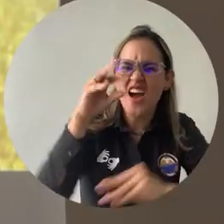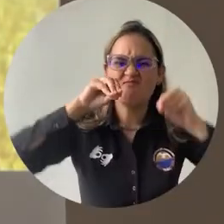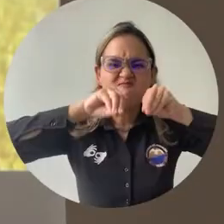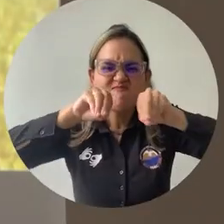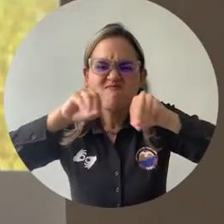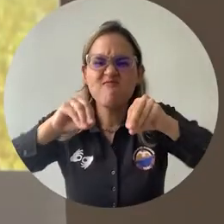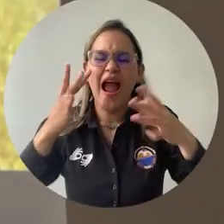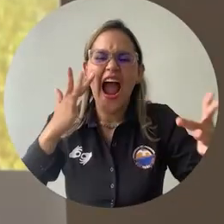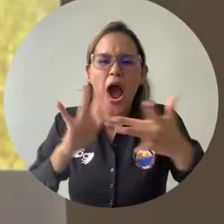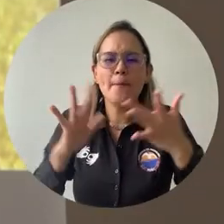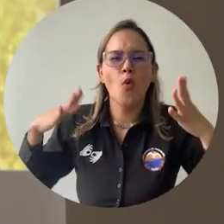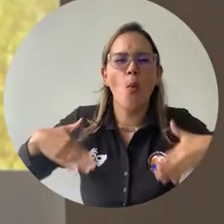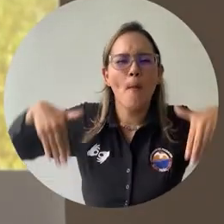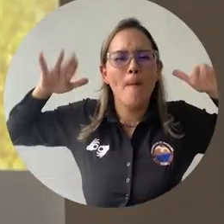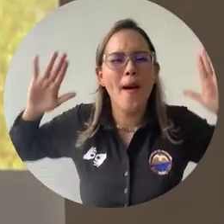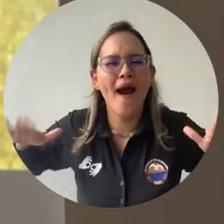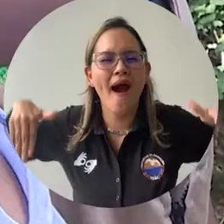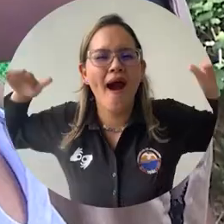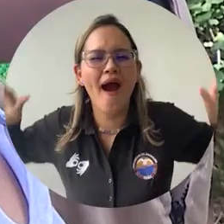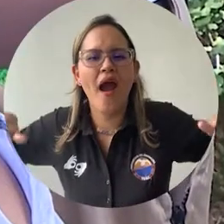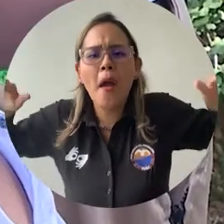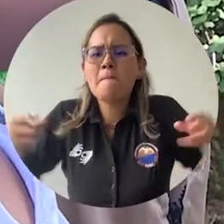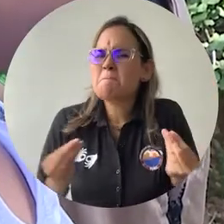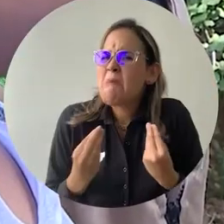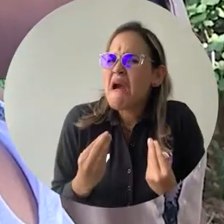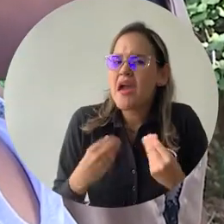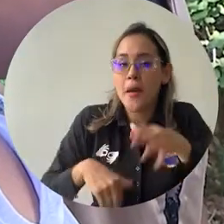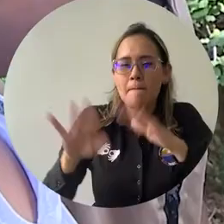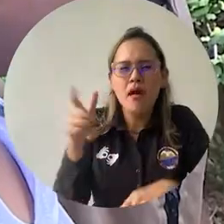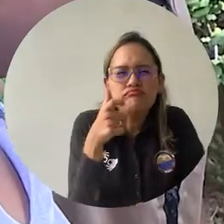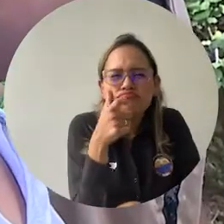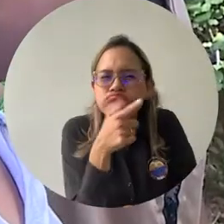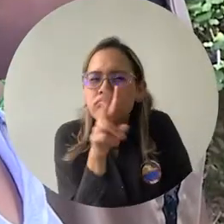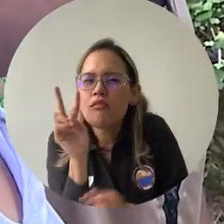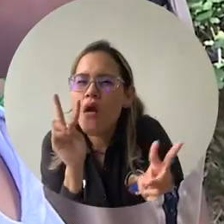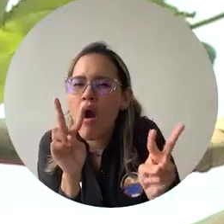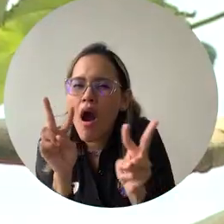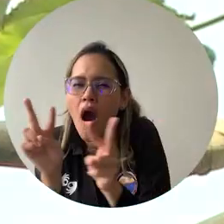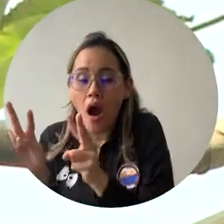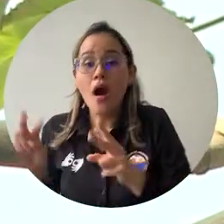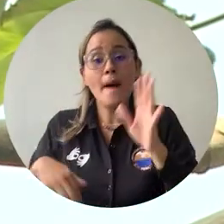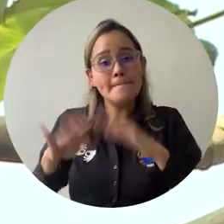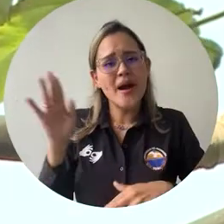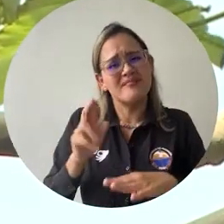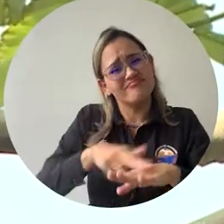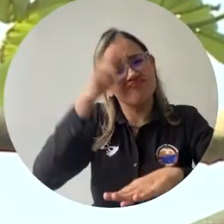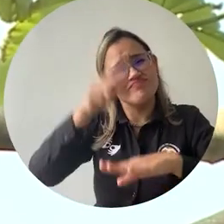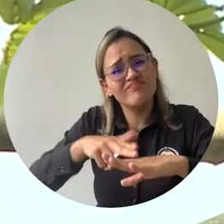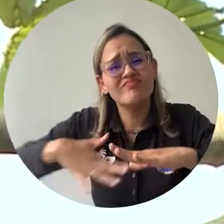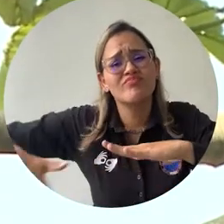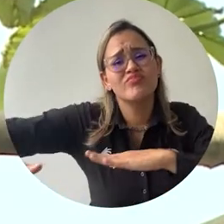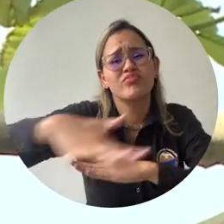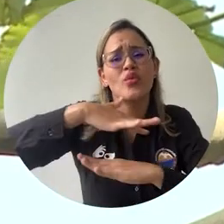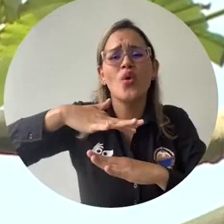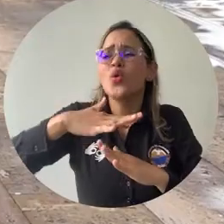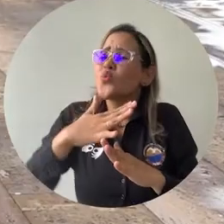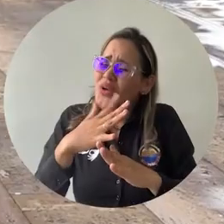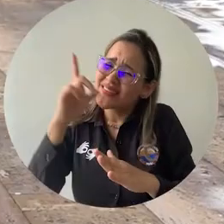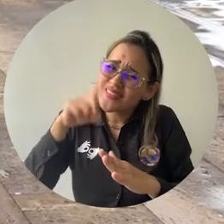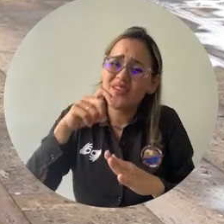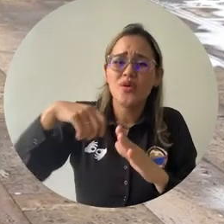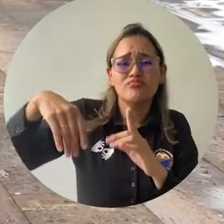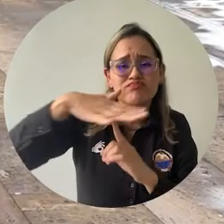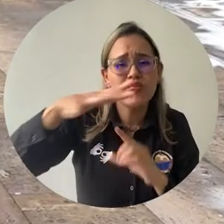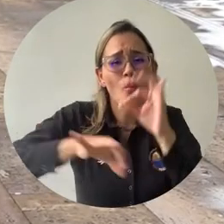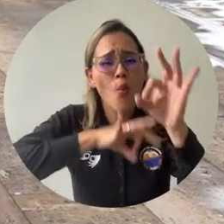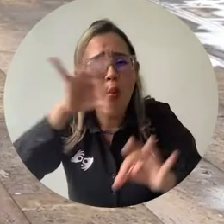práctica encaminada con el avistamiento de aves con fines de observación y preservación de la naturaleza. Hemos hecho un taller en el